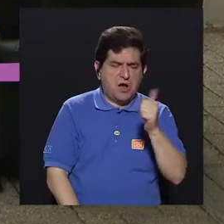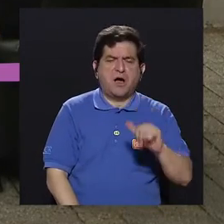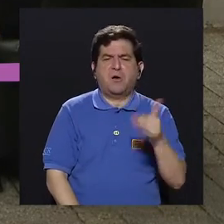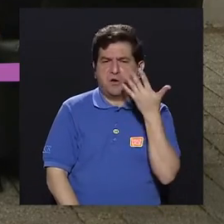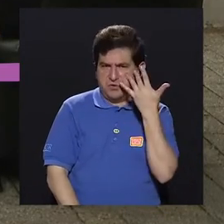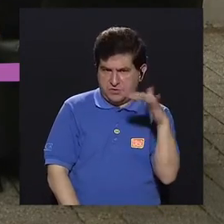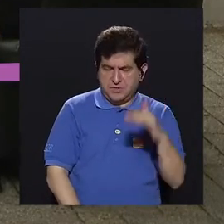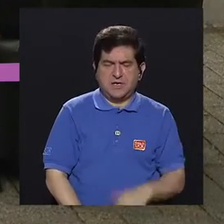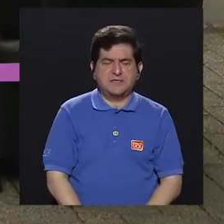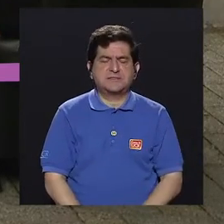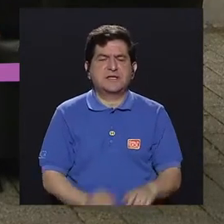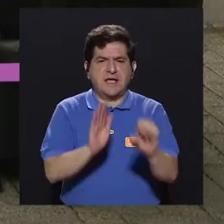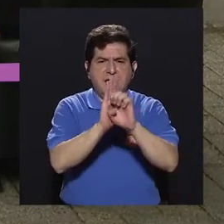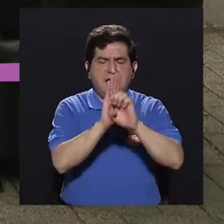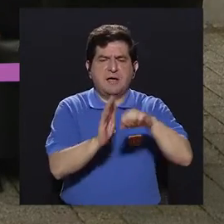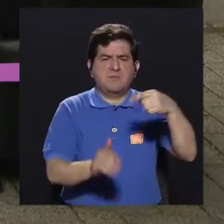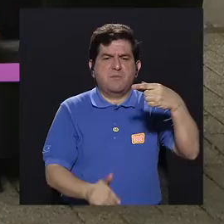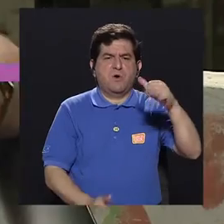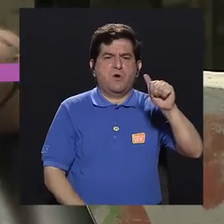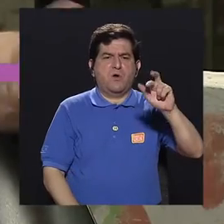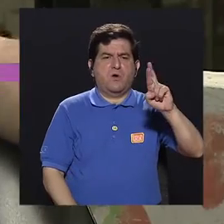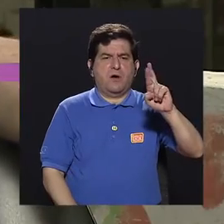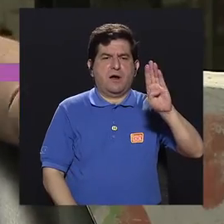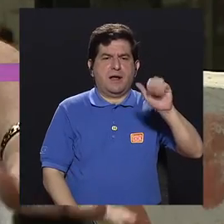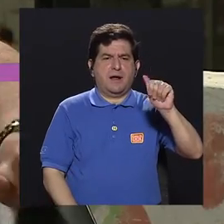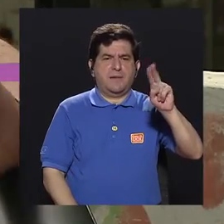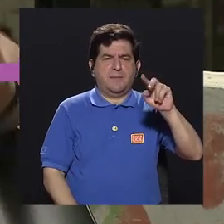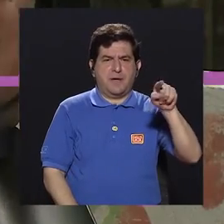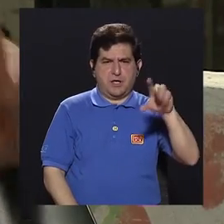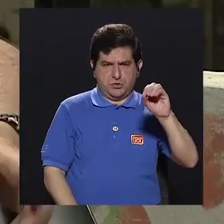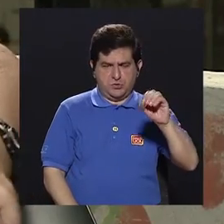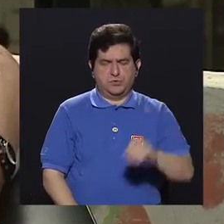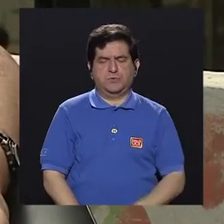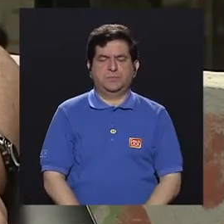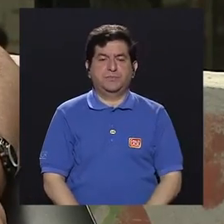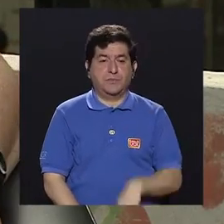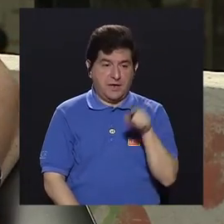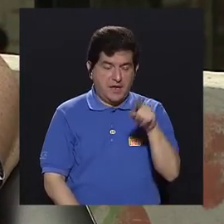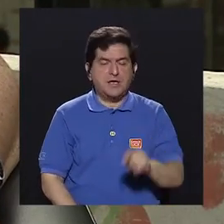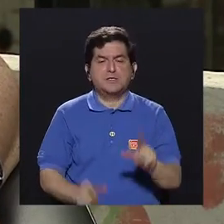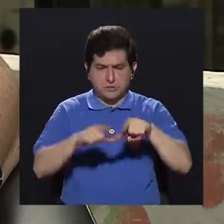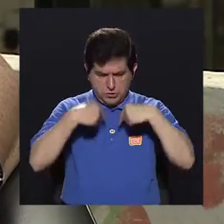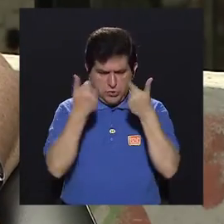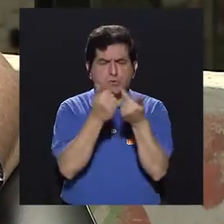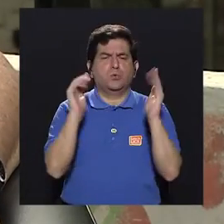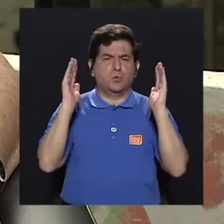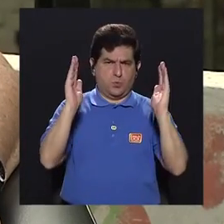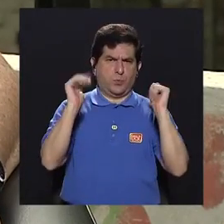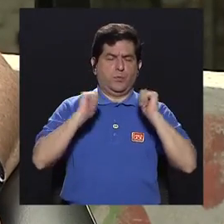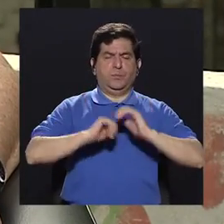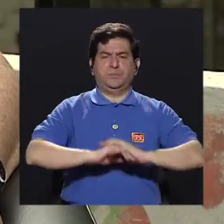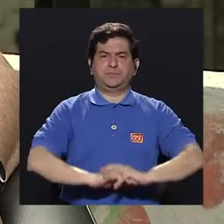arvejas, las lentejas, los gandules, ¿verdad? Bueno, esa es una familia grande.